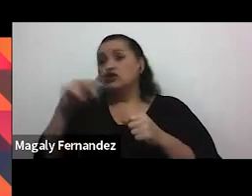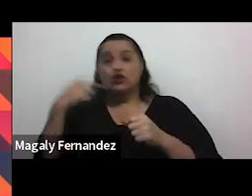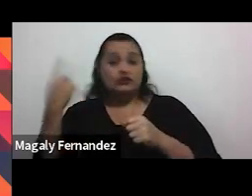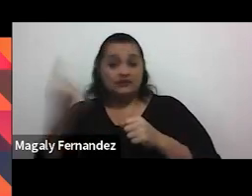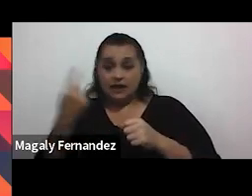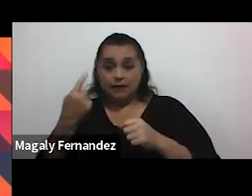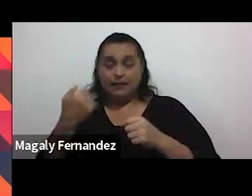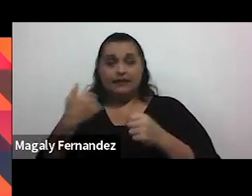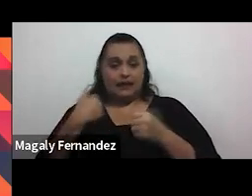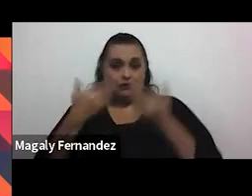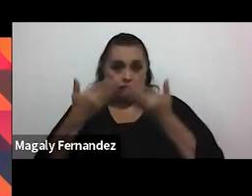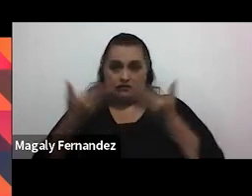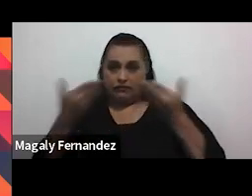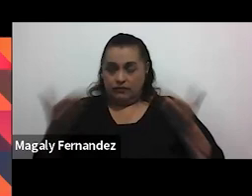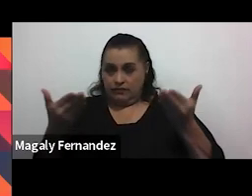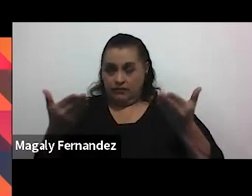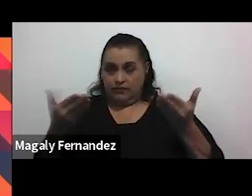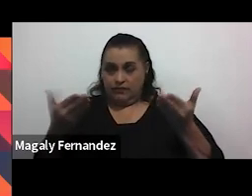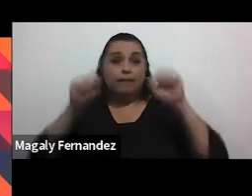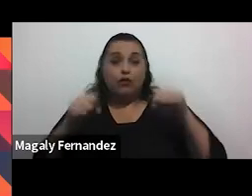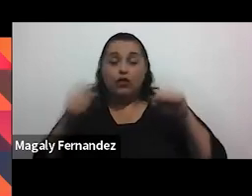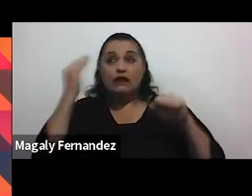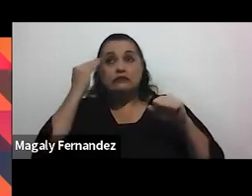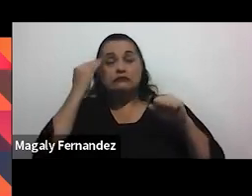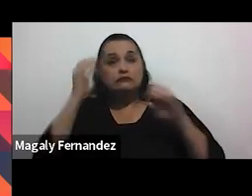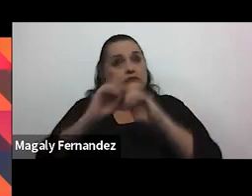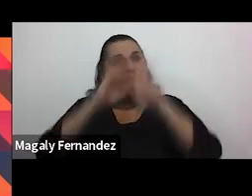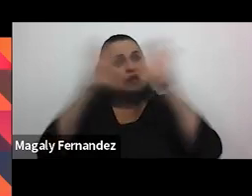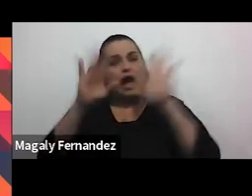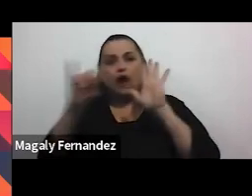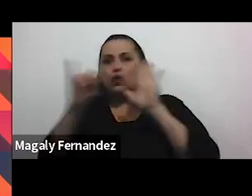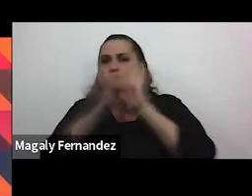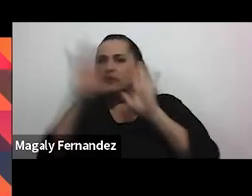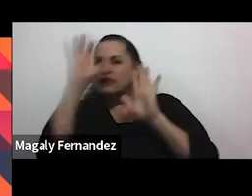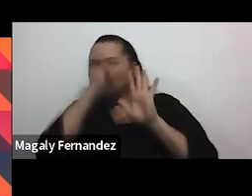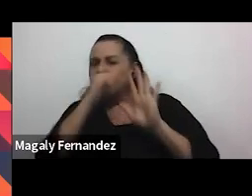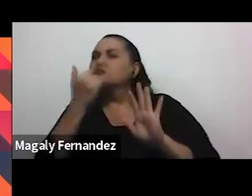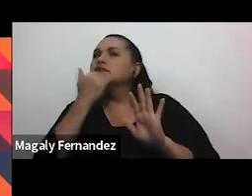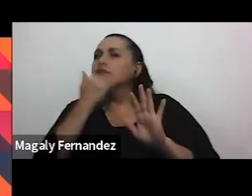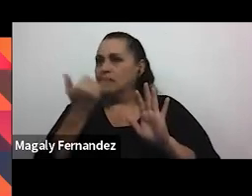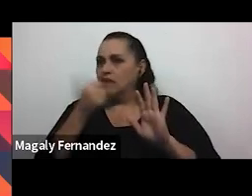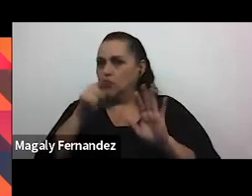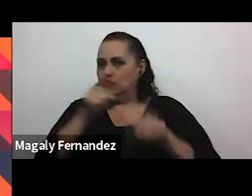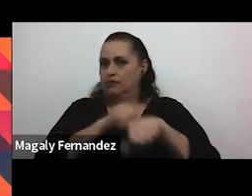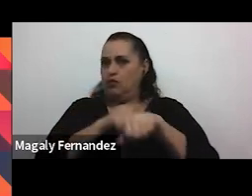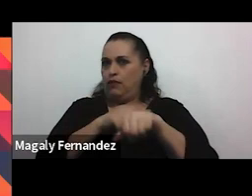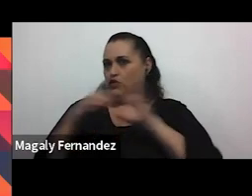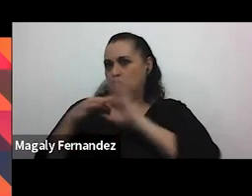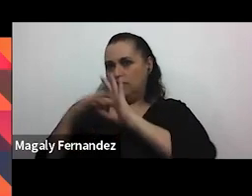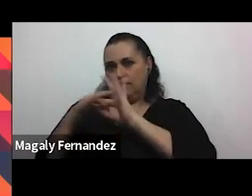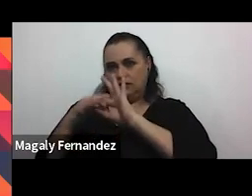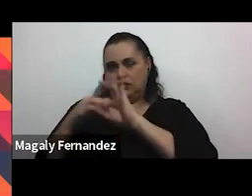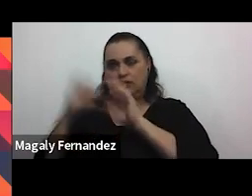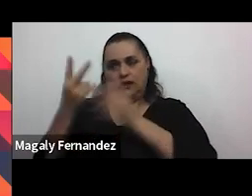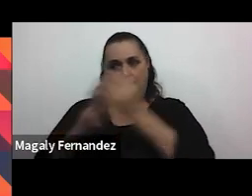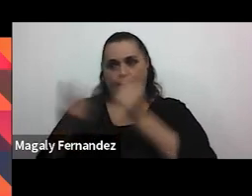las herramientas para tener la claridad para identificar lo que podría estar pasando en ese vínculo de pareja entonces